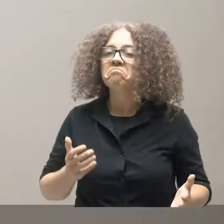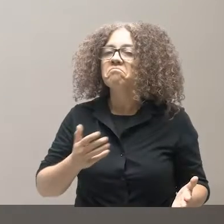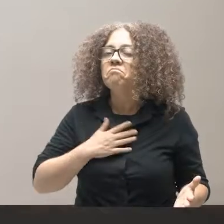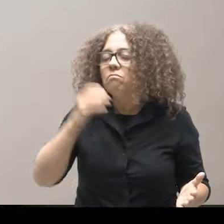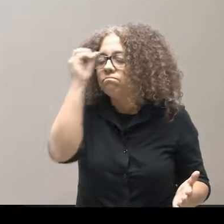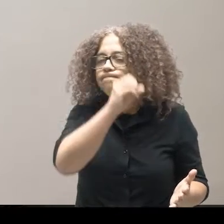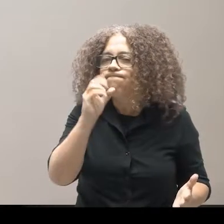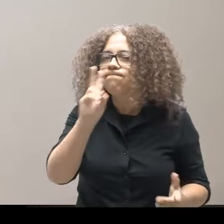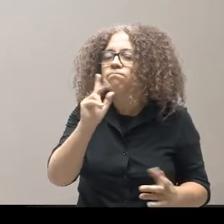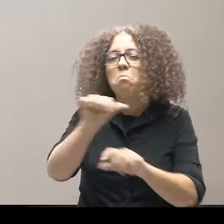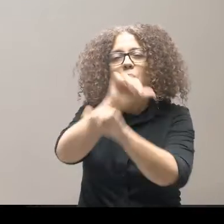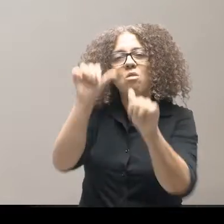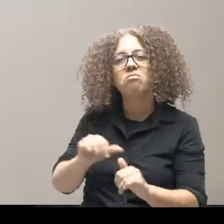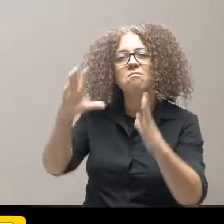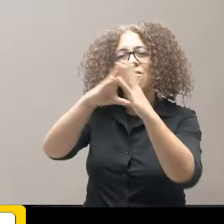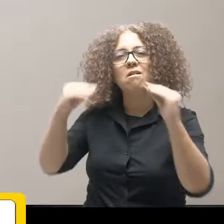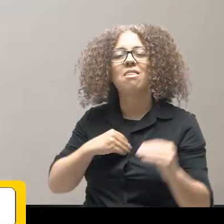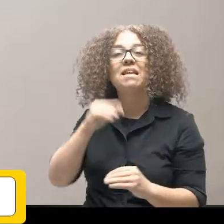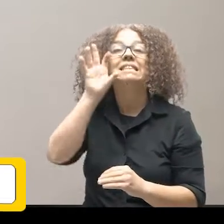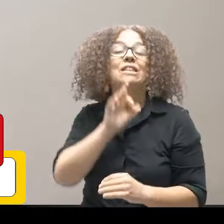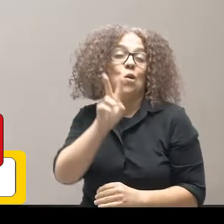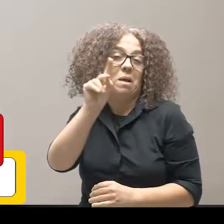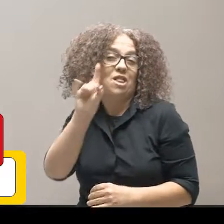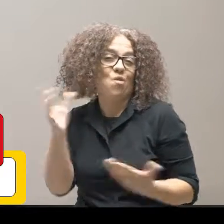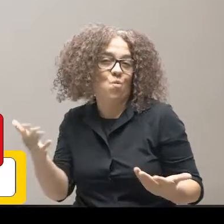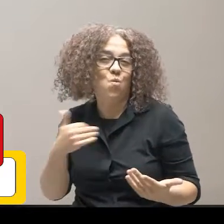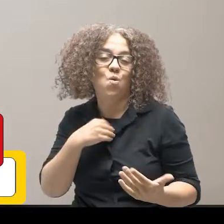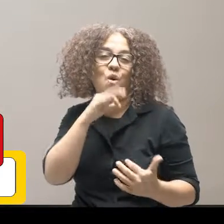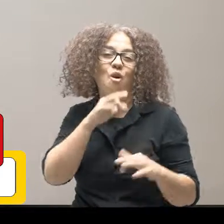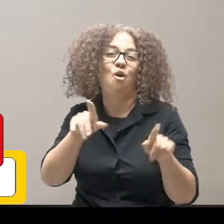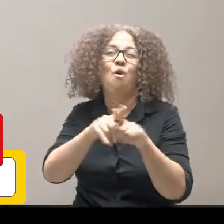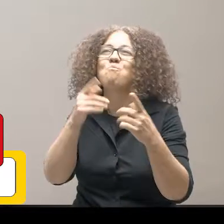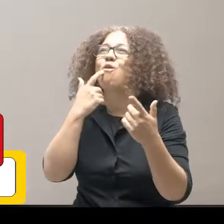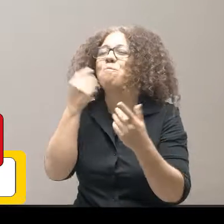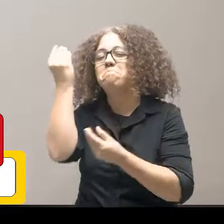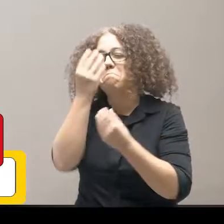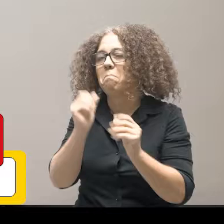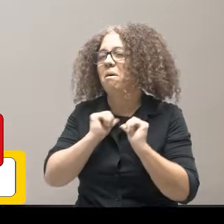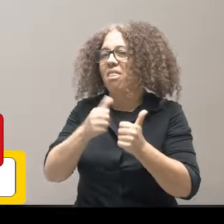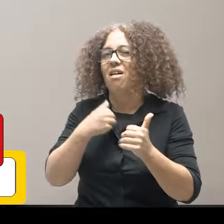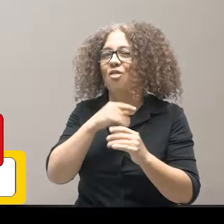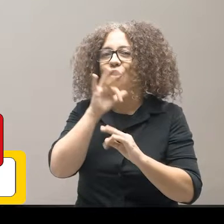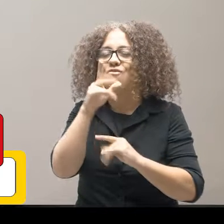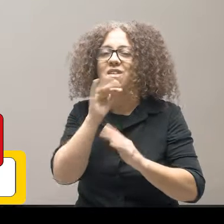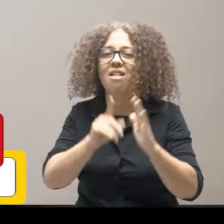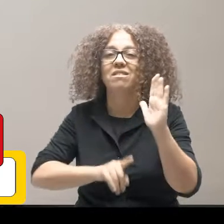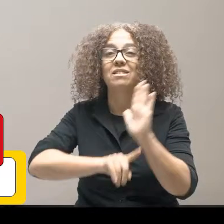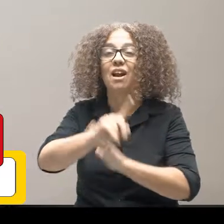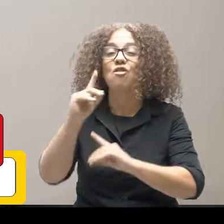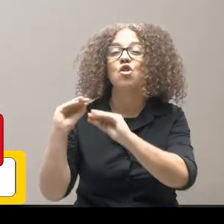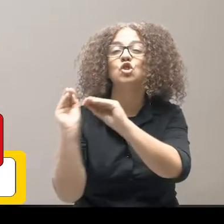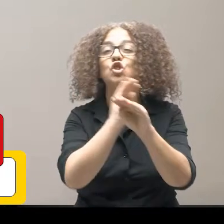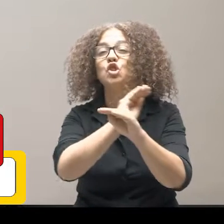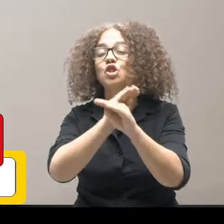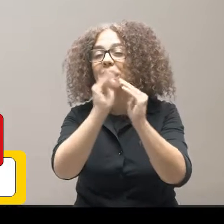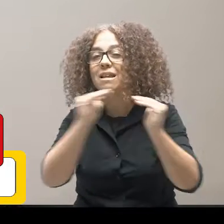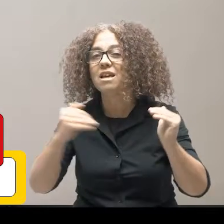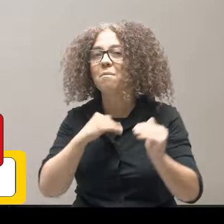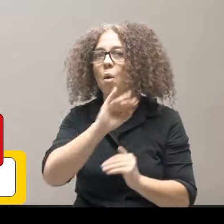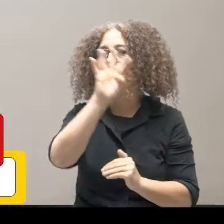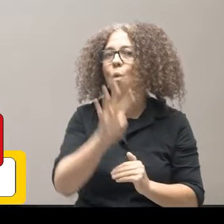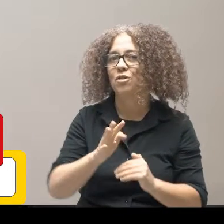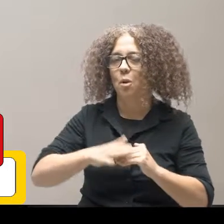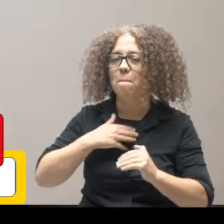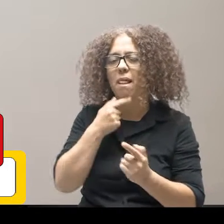Mi visión sobre el modelo de universidad del siglo XXI, partiendo del objetivo de Desarrollo Sostenible IV, de garantizar